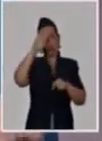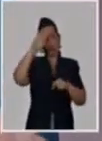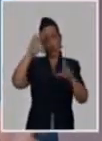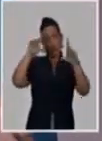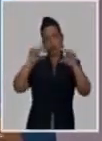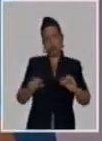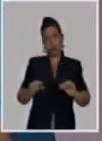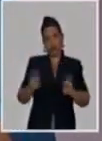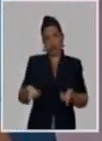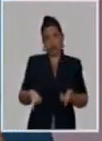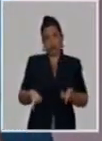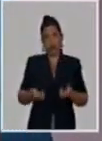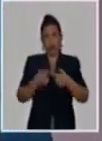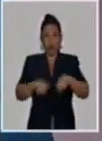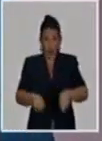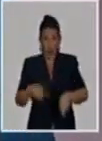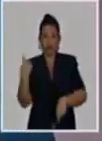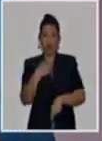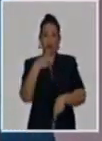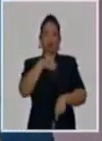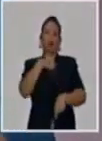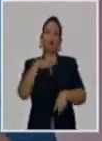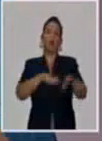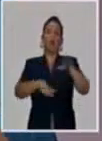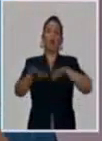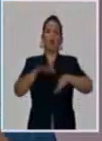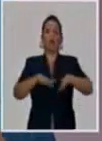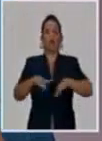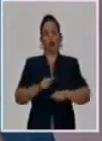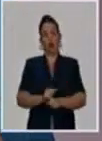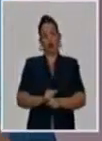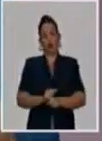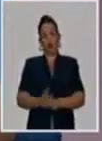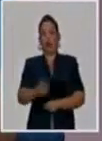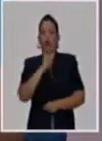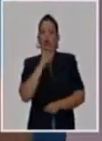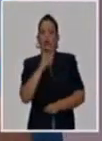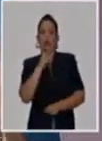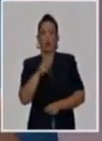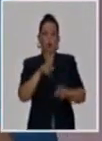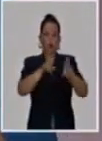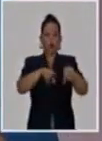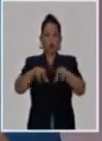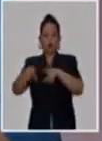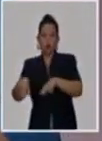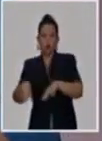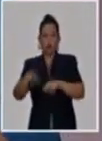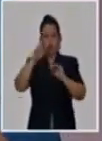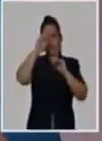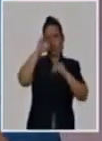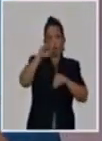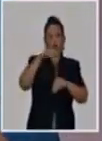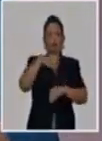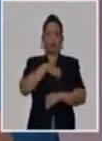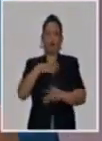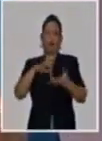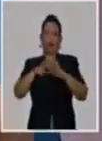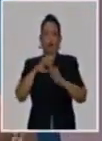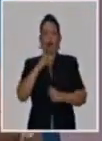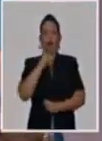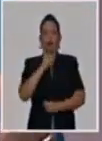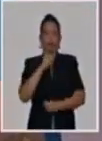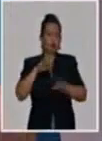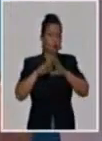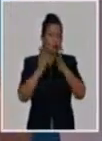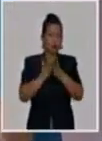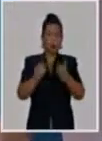los recursos del sistema, y afortunadamente no hemos tenido que utilizar todo ese arsenal, que quizás, si no tuviésemos